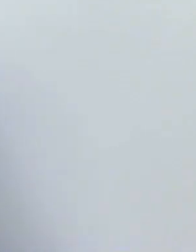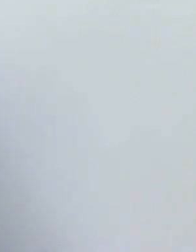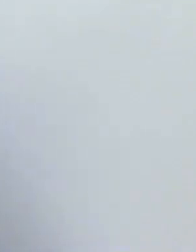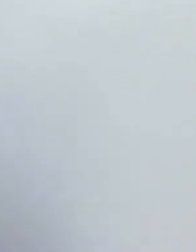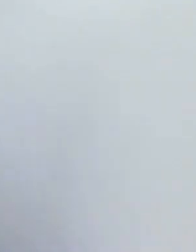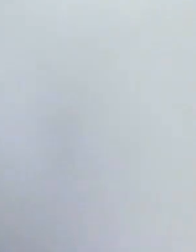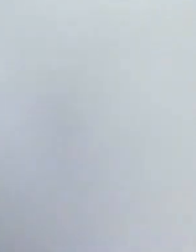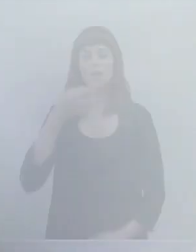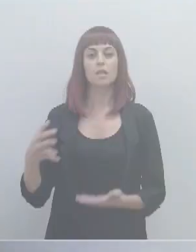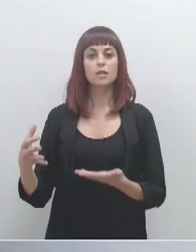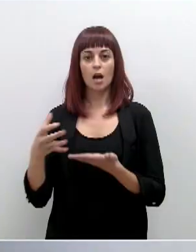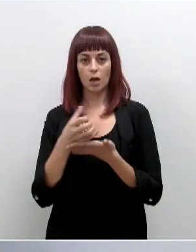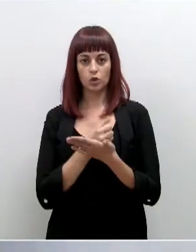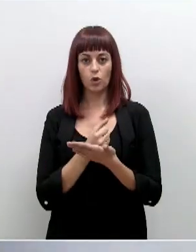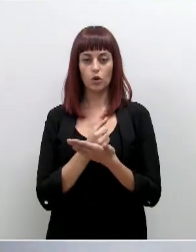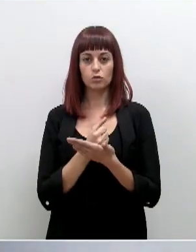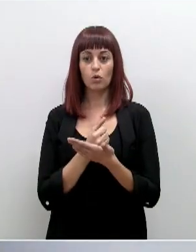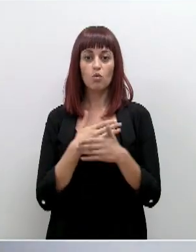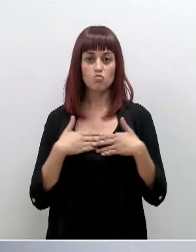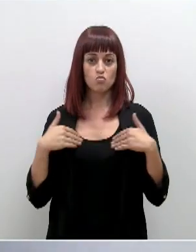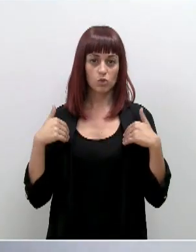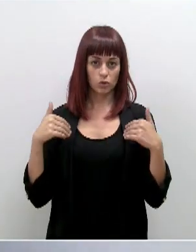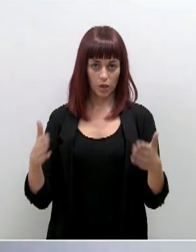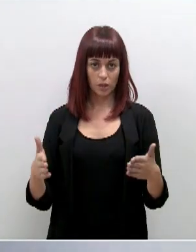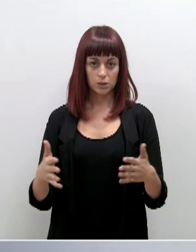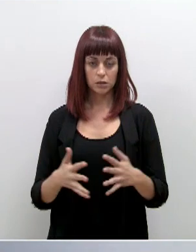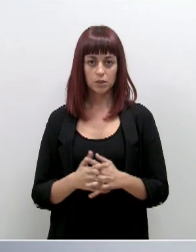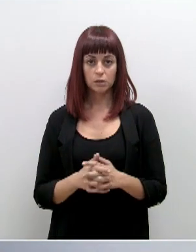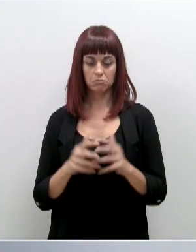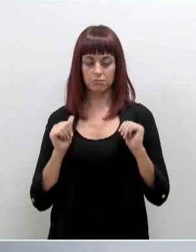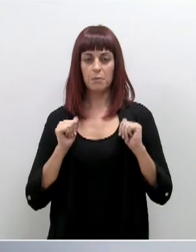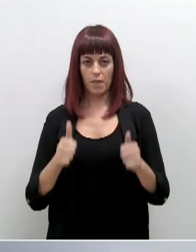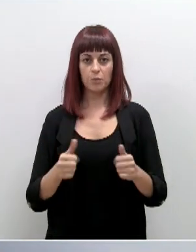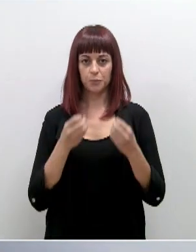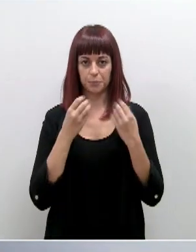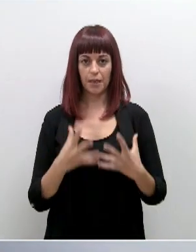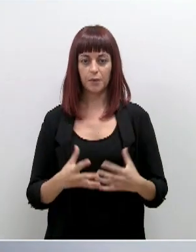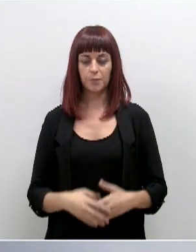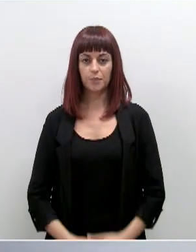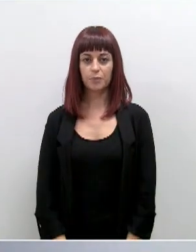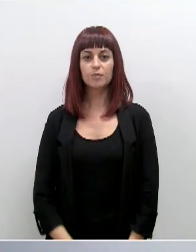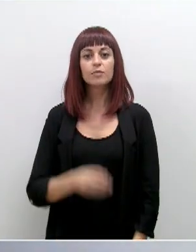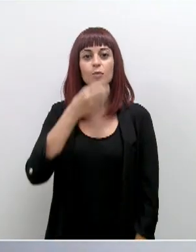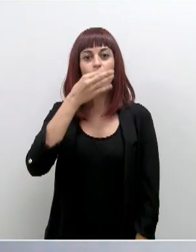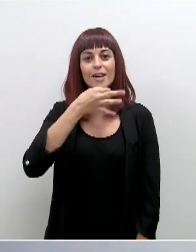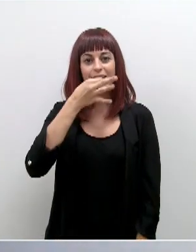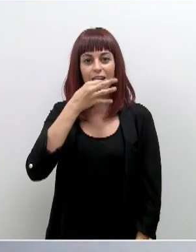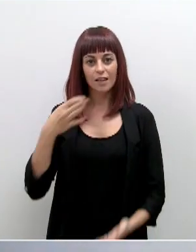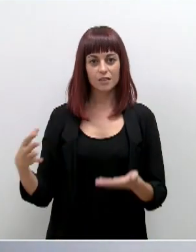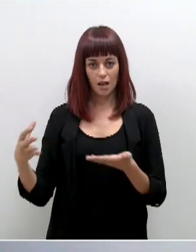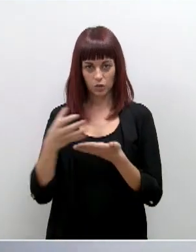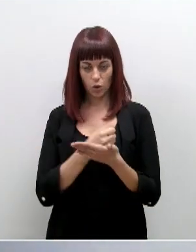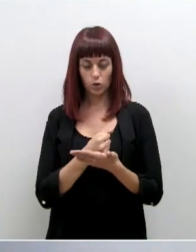Buenas tardes a todos. Cuando estén disponibles, empezamos. Buenas tardes a todos.